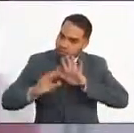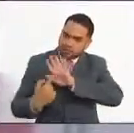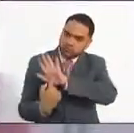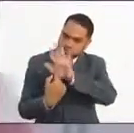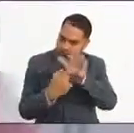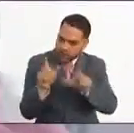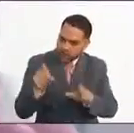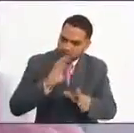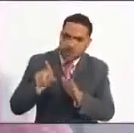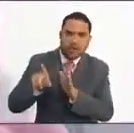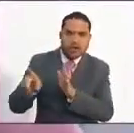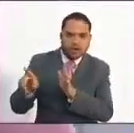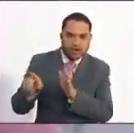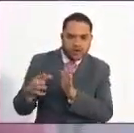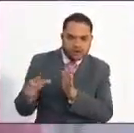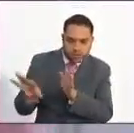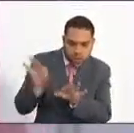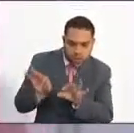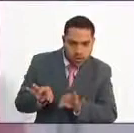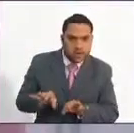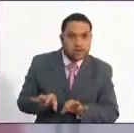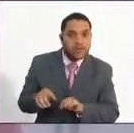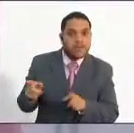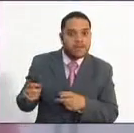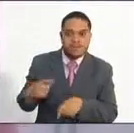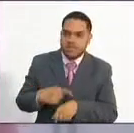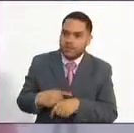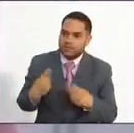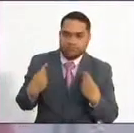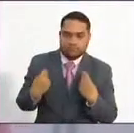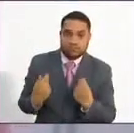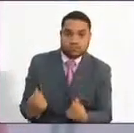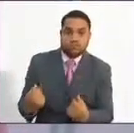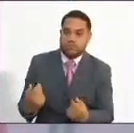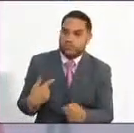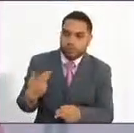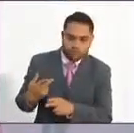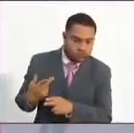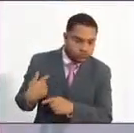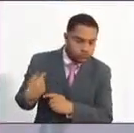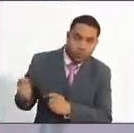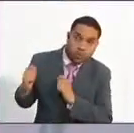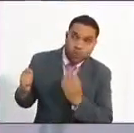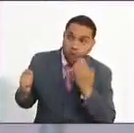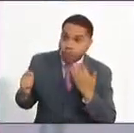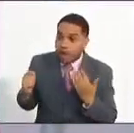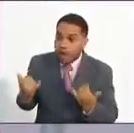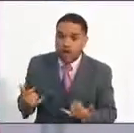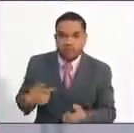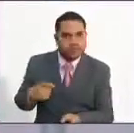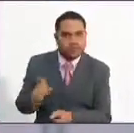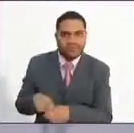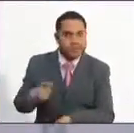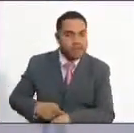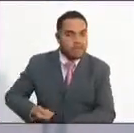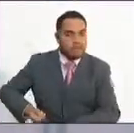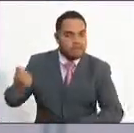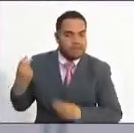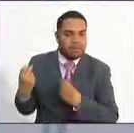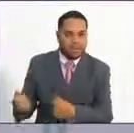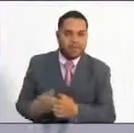Por la celeridad y la rapidez con la que se dio mi nombramiento al cargo que yo apliqué en carrera